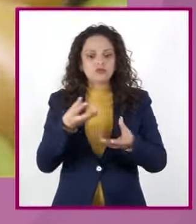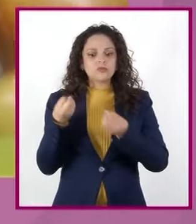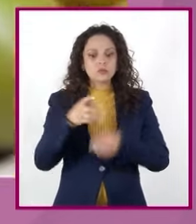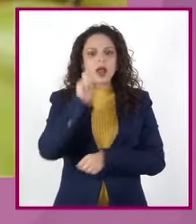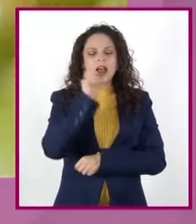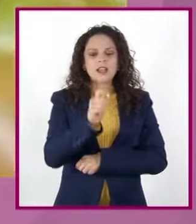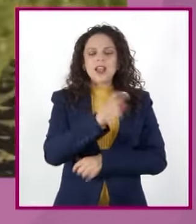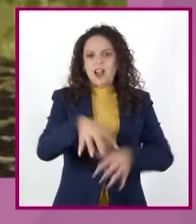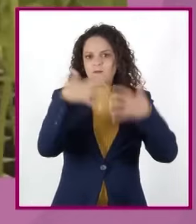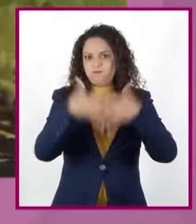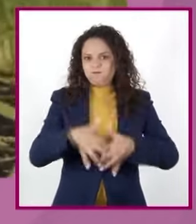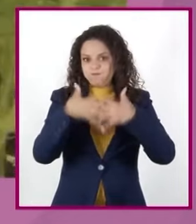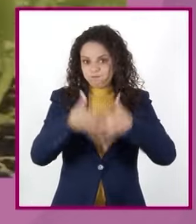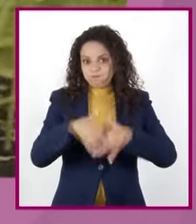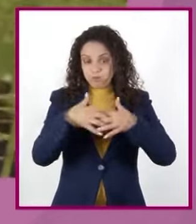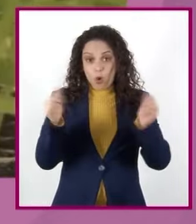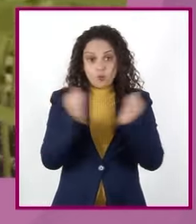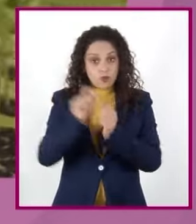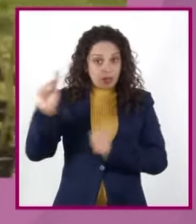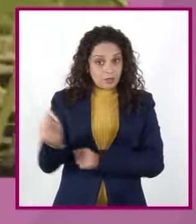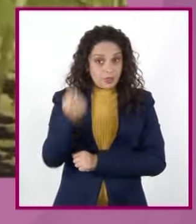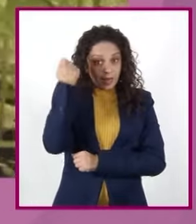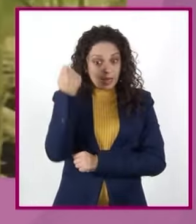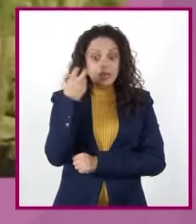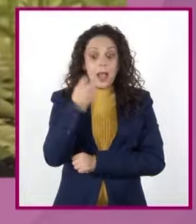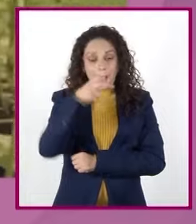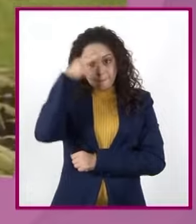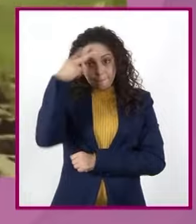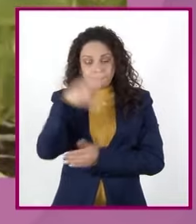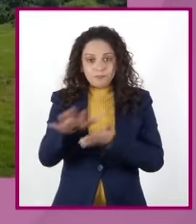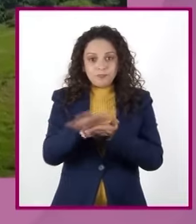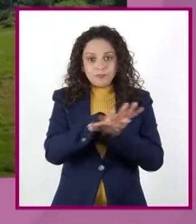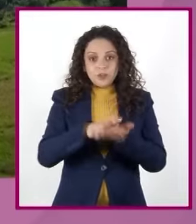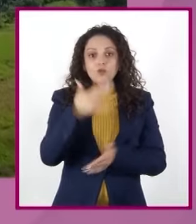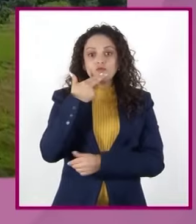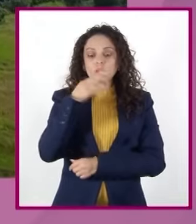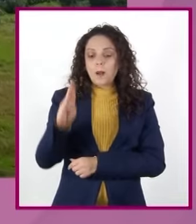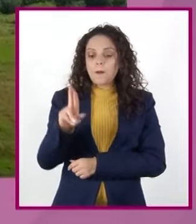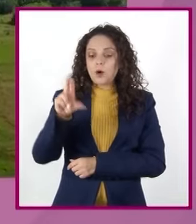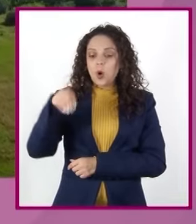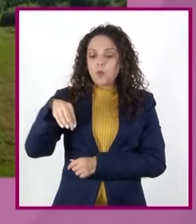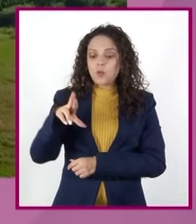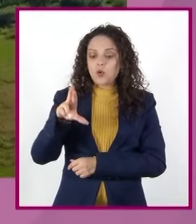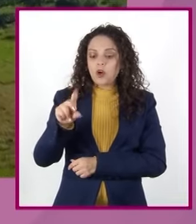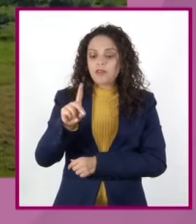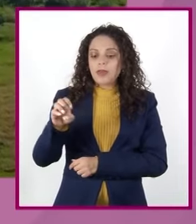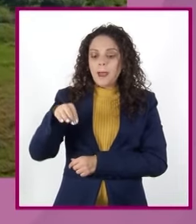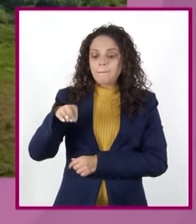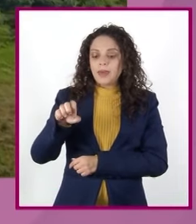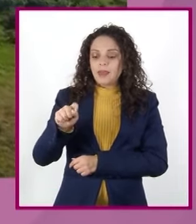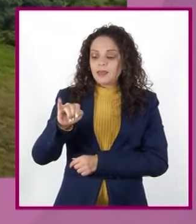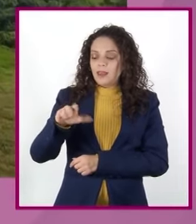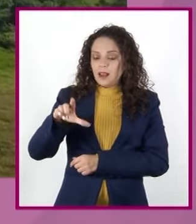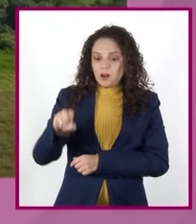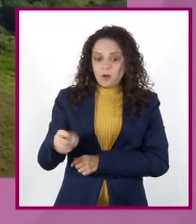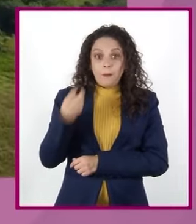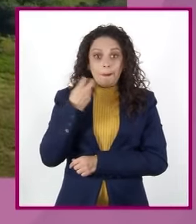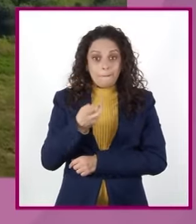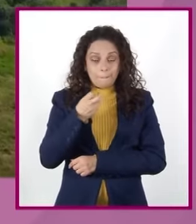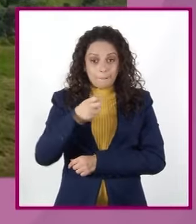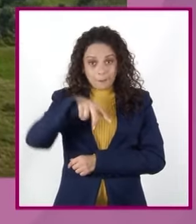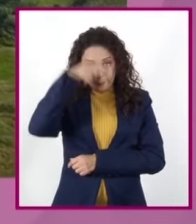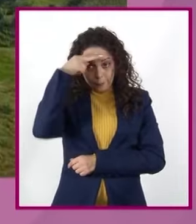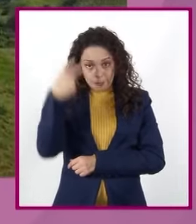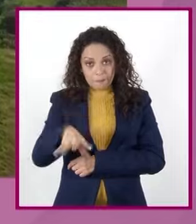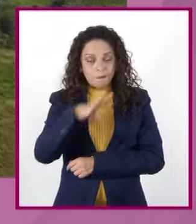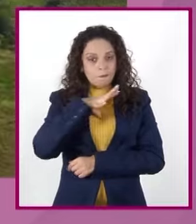punta México eliminó el consumo de bromuro de metilo Nuestro país cumple su último compromiso